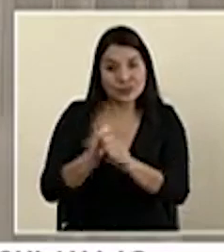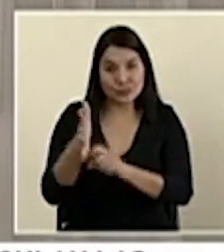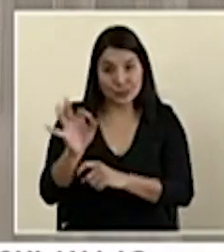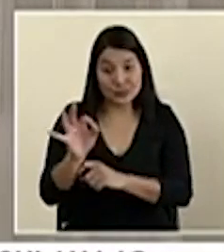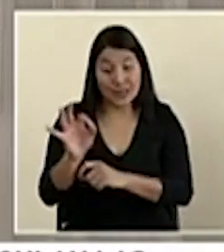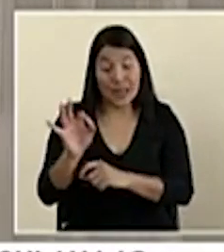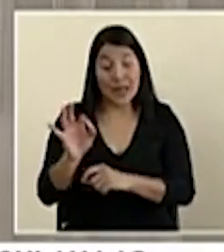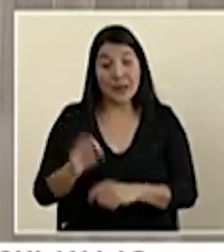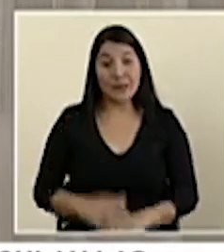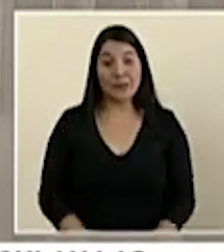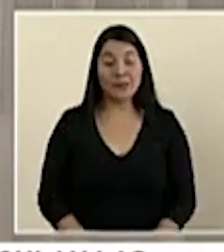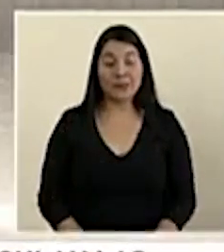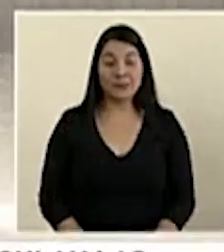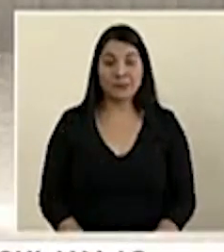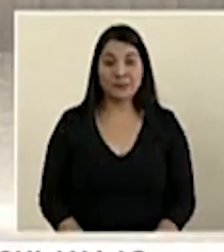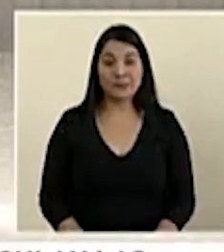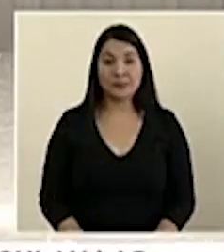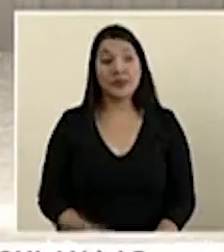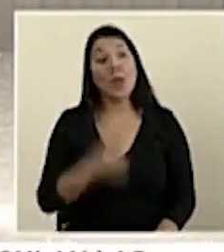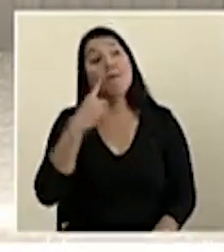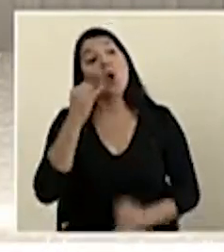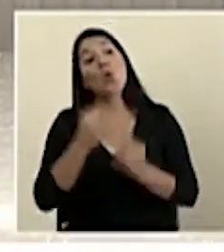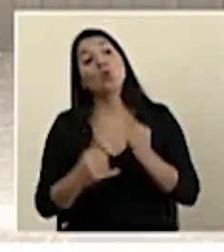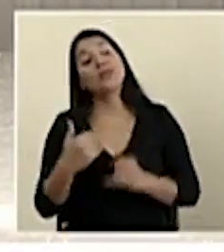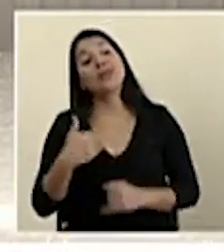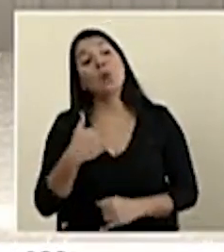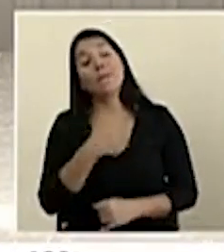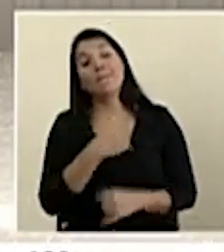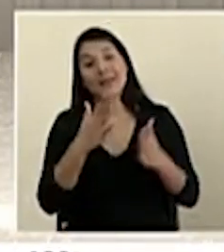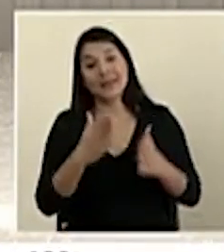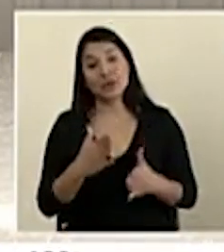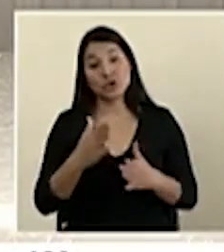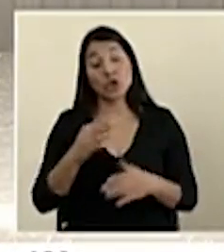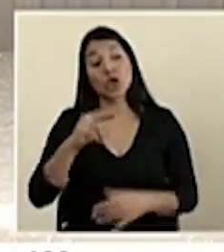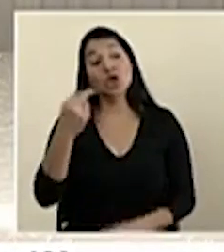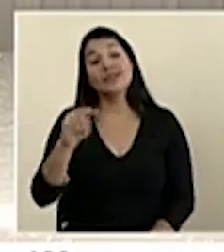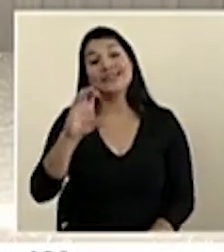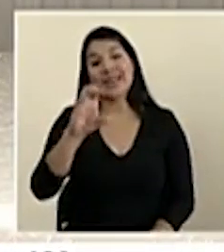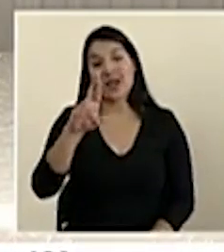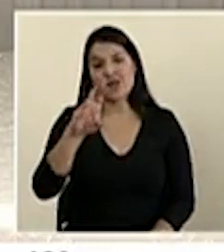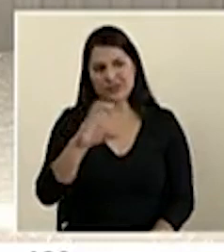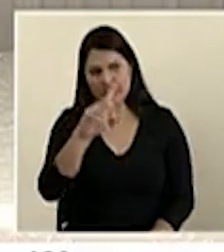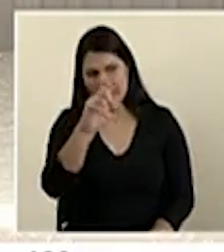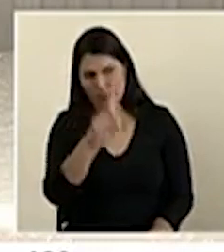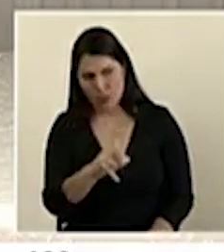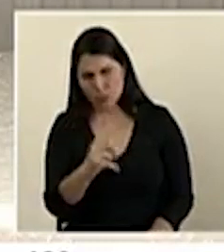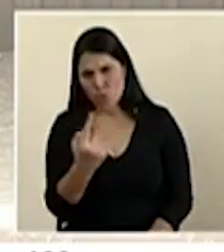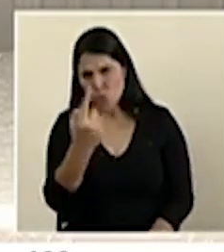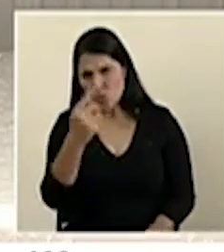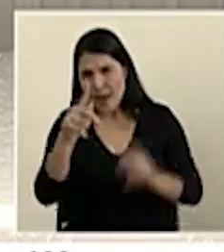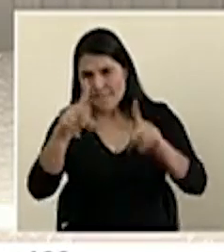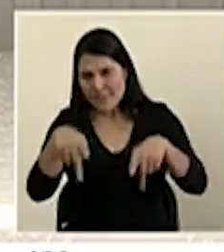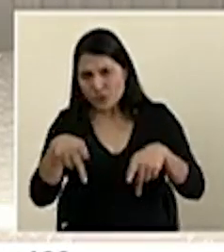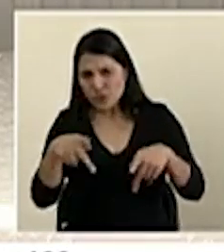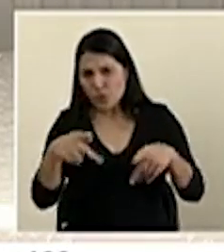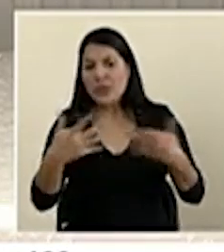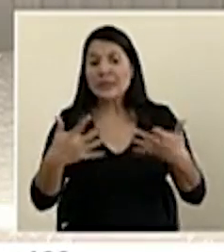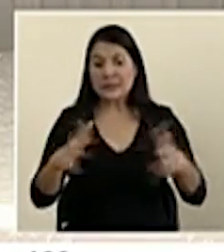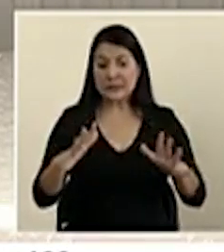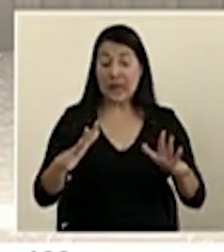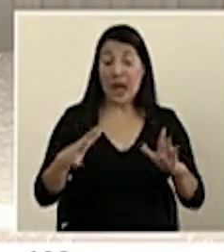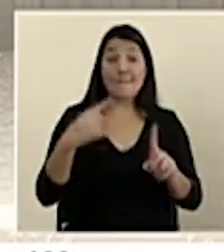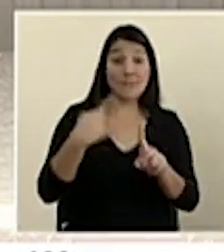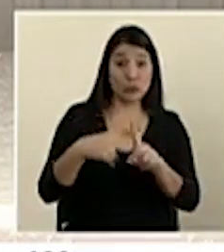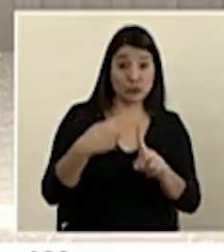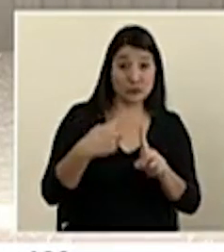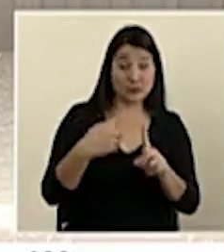forma simultánea por el COVID-19. Y por último, ministro, Noticias CRC pregunta, ¿ha habido algún caso de una persona que se haya recuperado del COVID